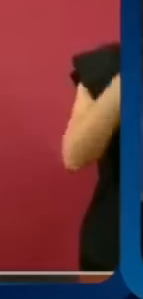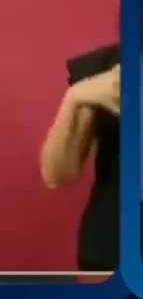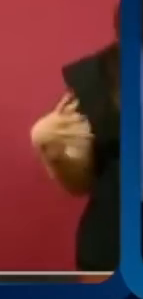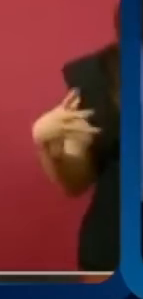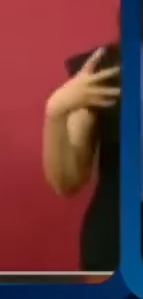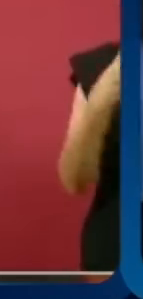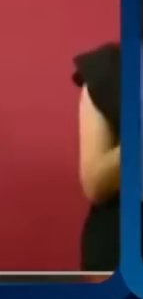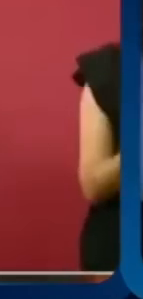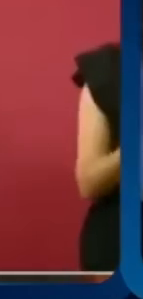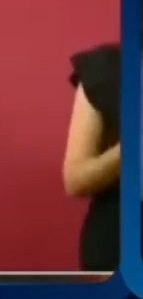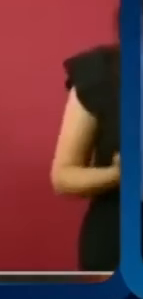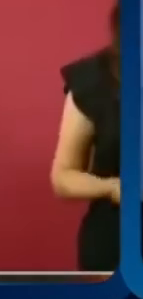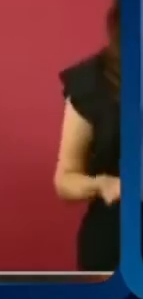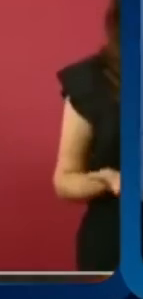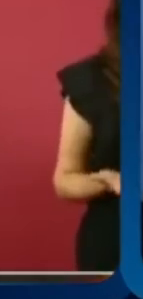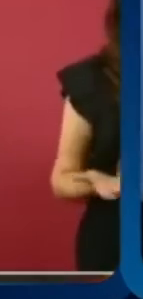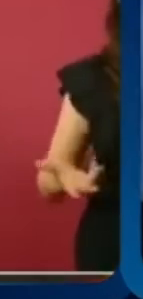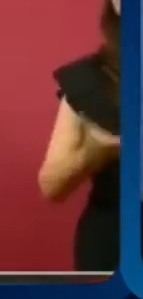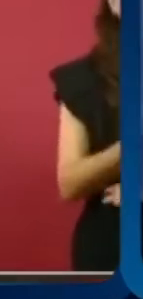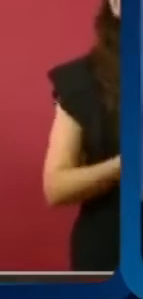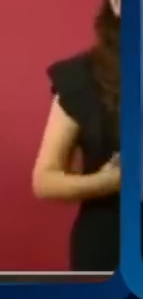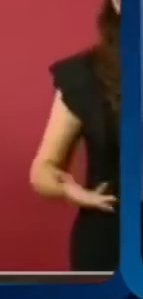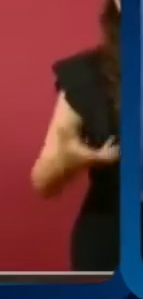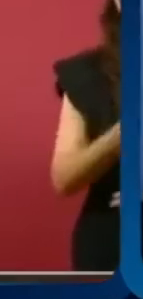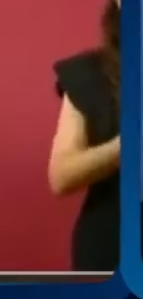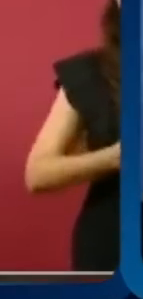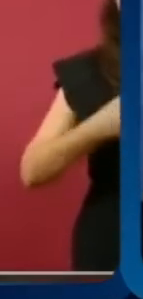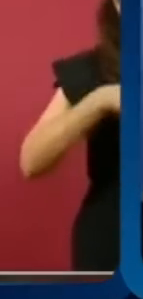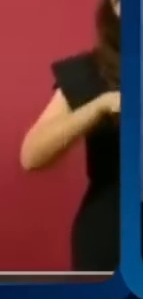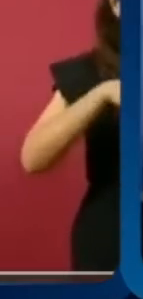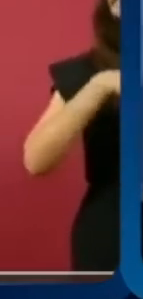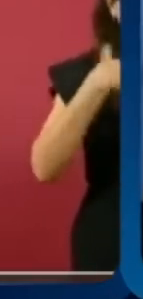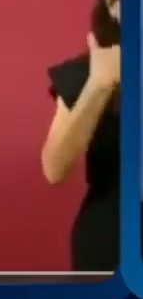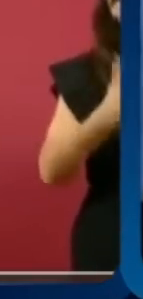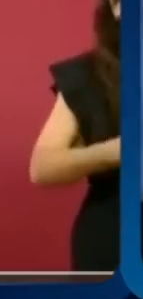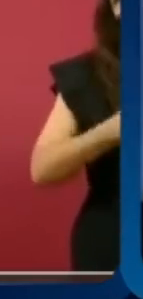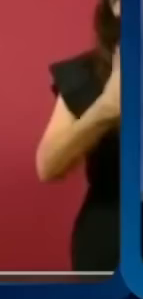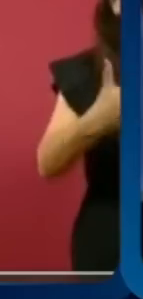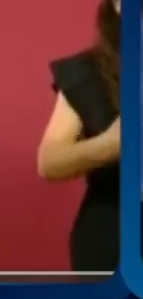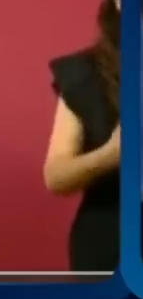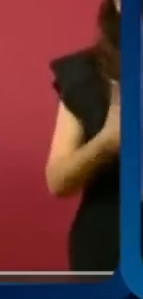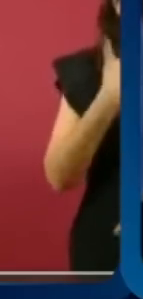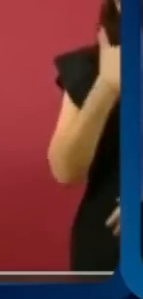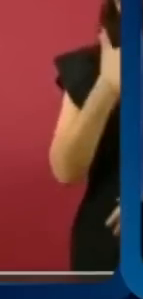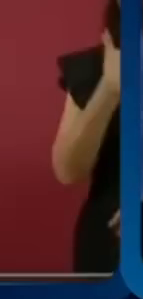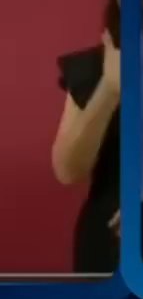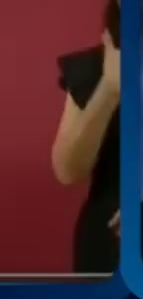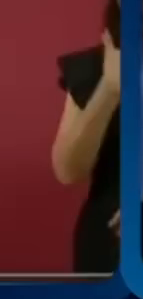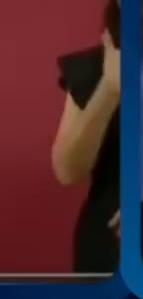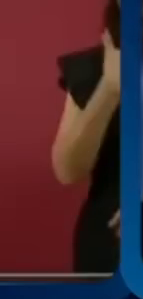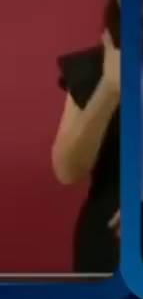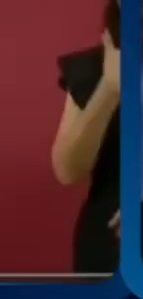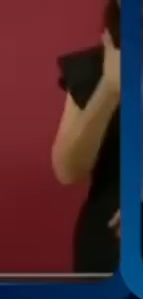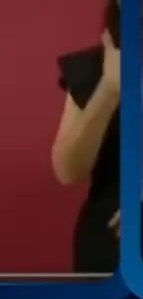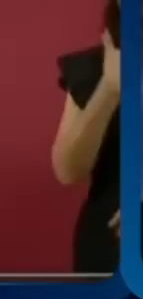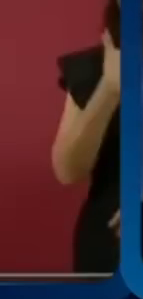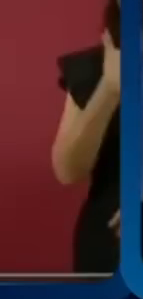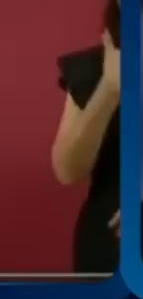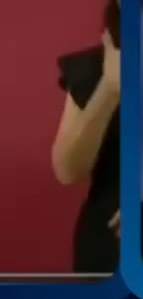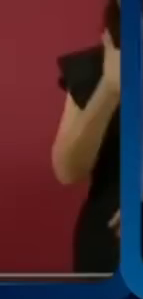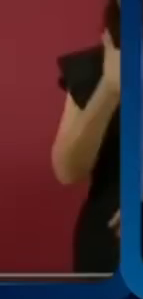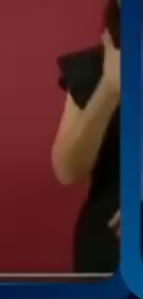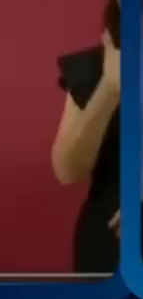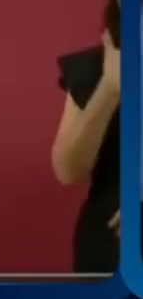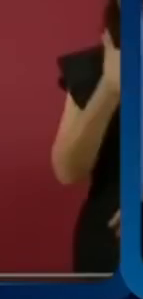Le ponen aguacate si es posible, imagínense nada más. Pero ya se imaginarán cuál fue la respuesta del presidente Andrés Manuel.